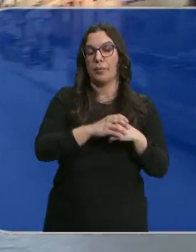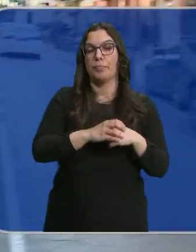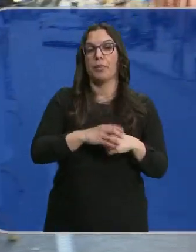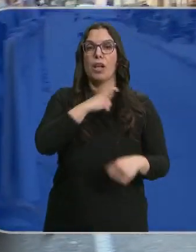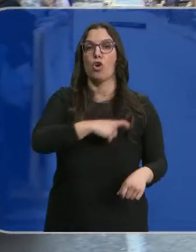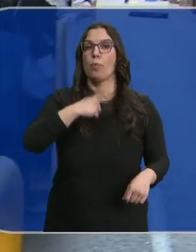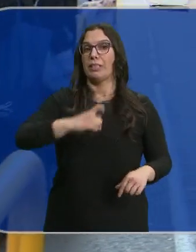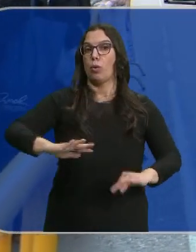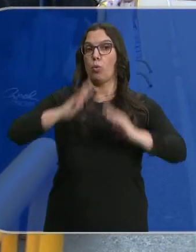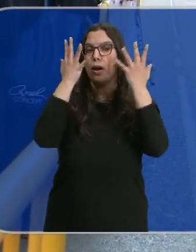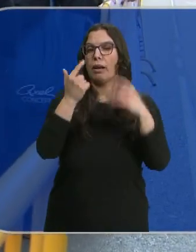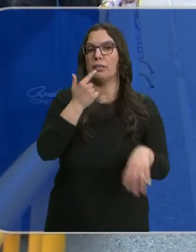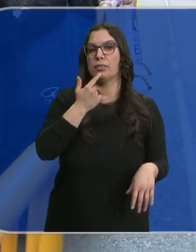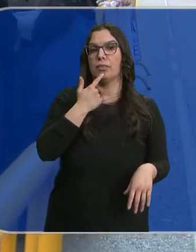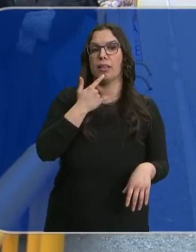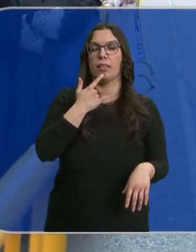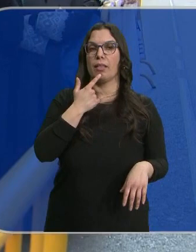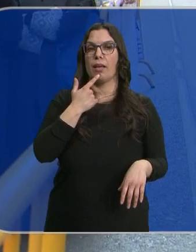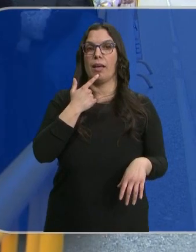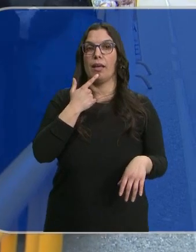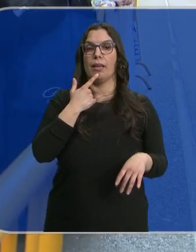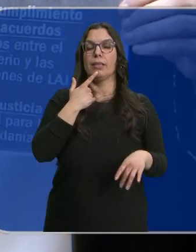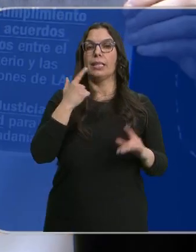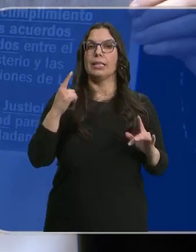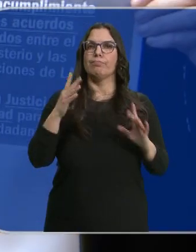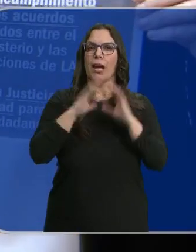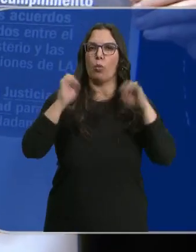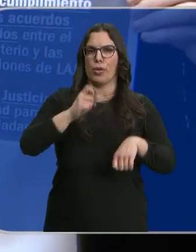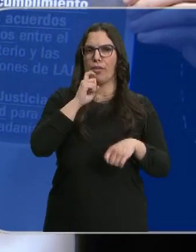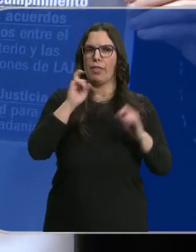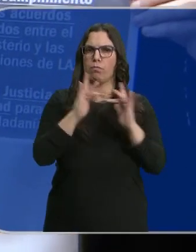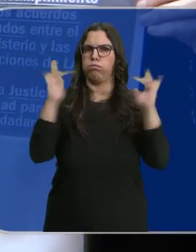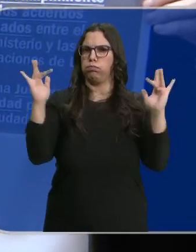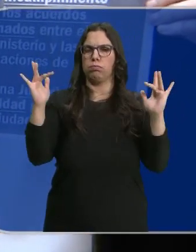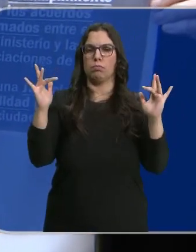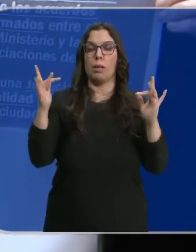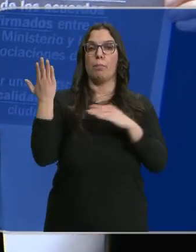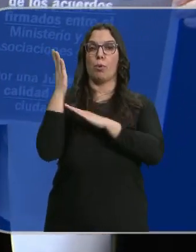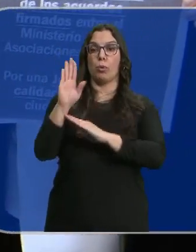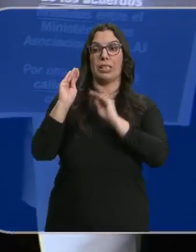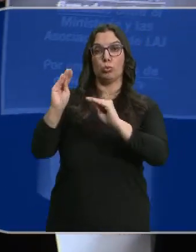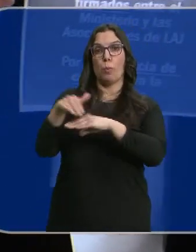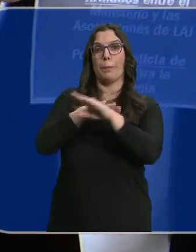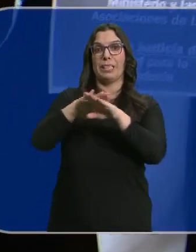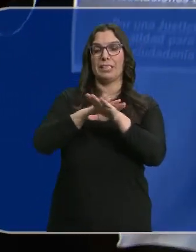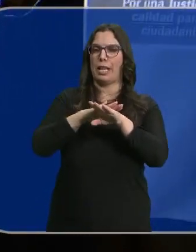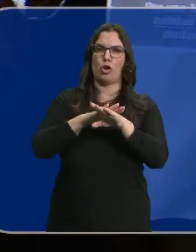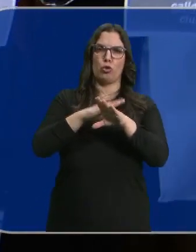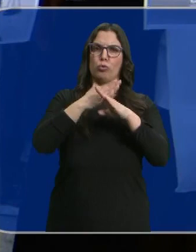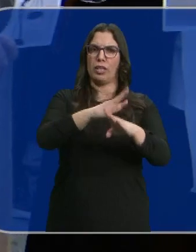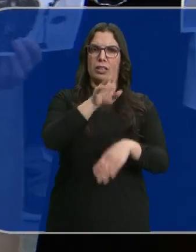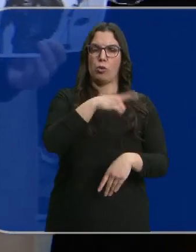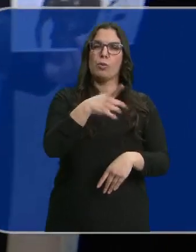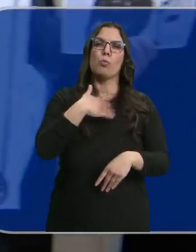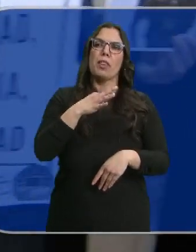comité de huelga aseguran que las posiciones todavía están alejadas y que esa propuesta del Ministerio es insuficiente pero que puede